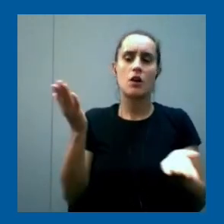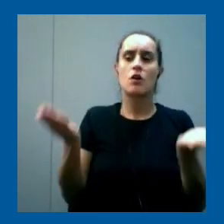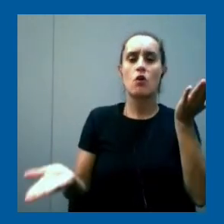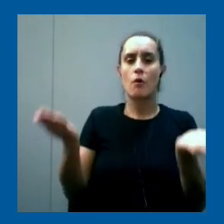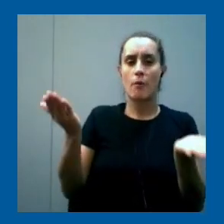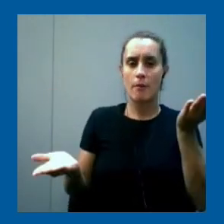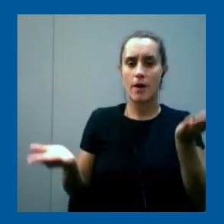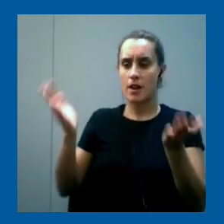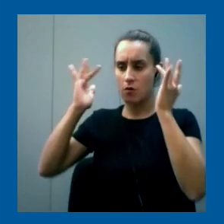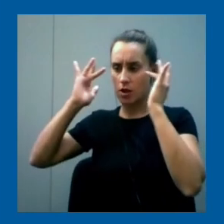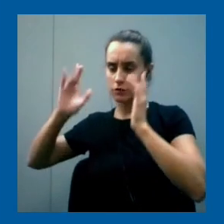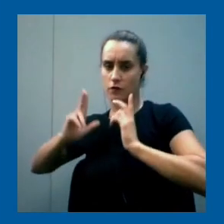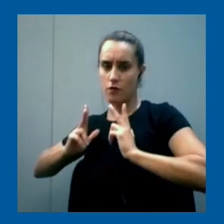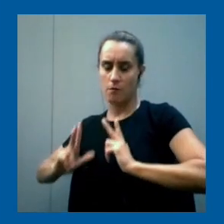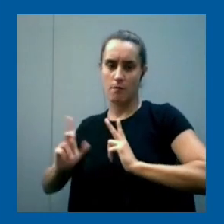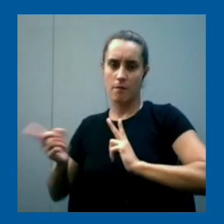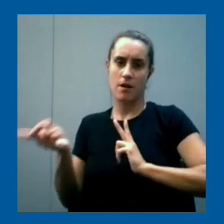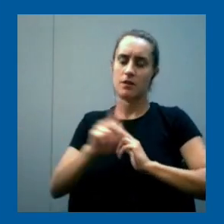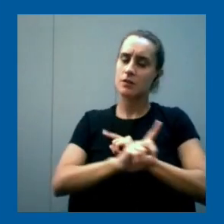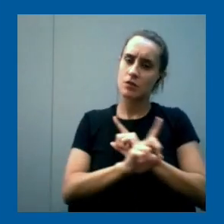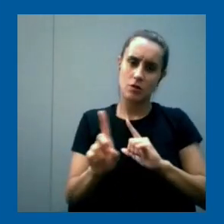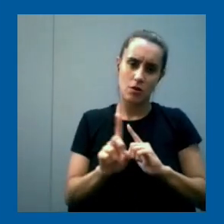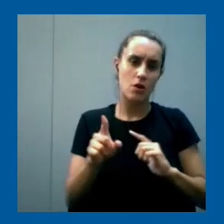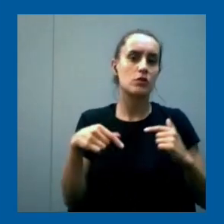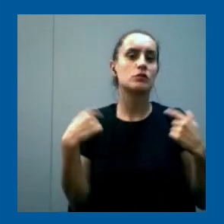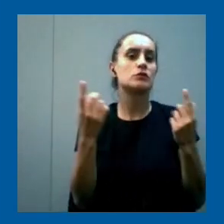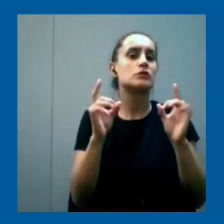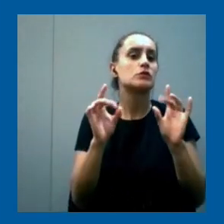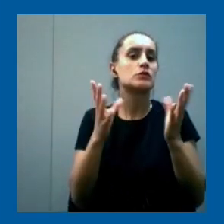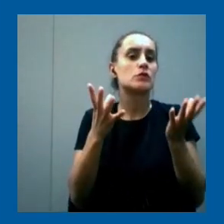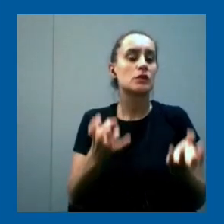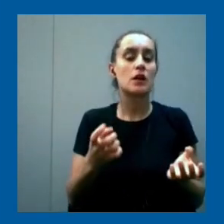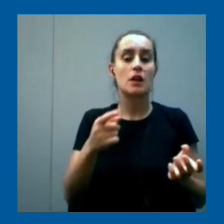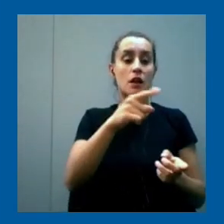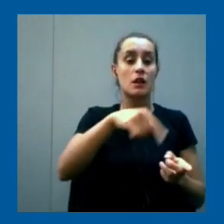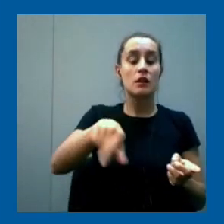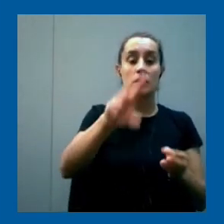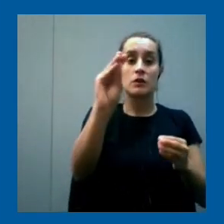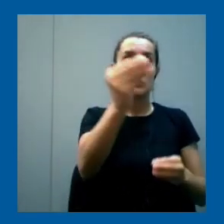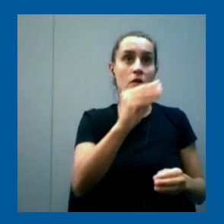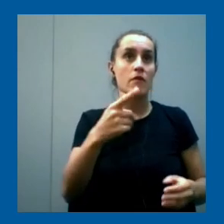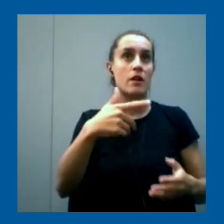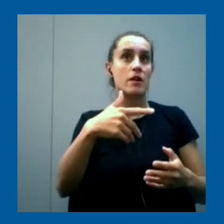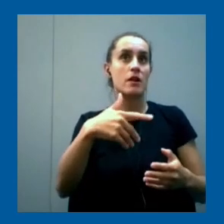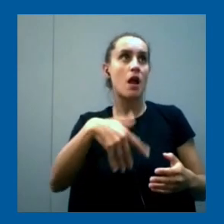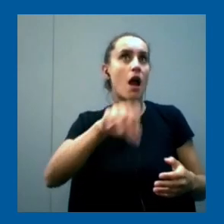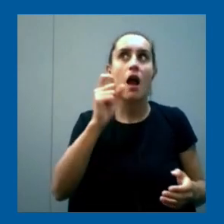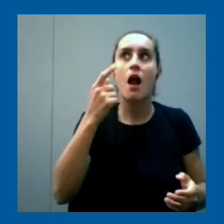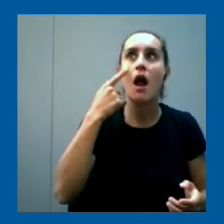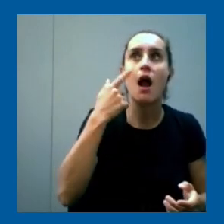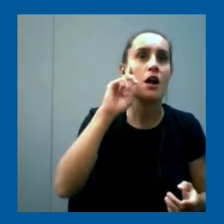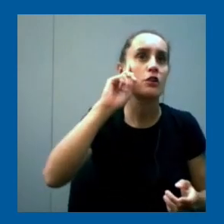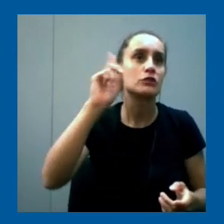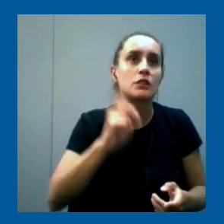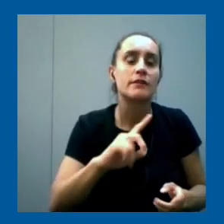educación formal. Todo lo contrario. En realidad, apuntamos a que los jóvenes descubran, digamos, todo un mundo de oportunidades que hay en lo referente a la